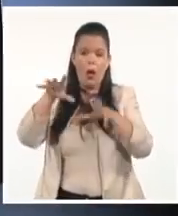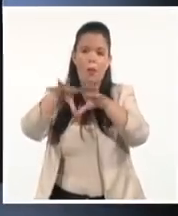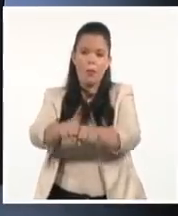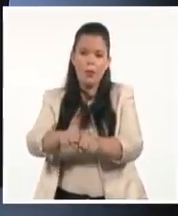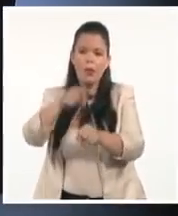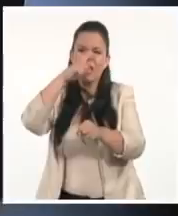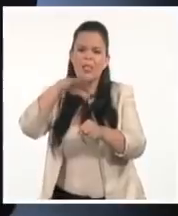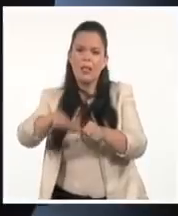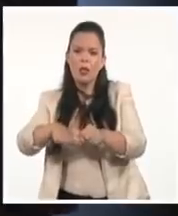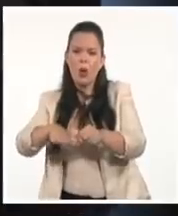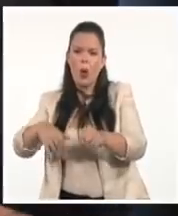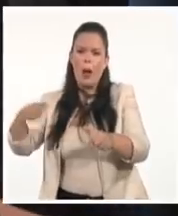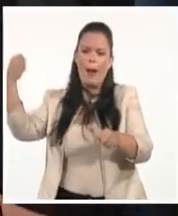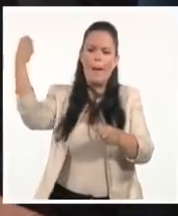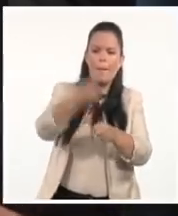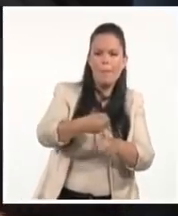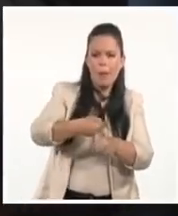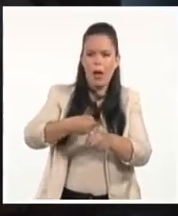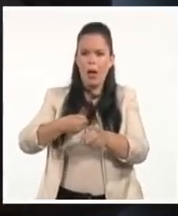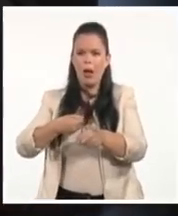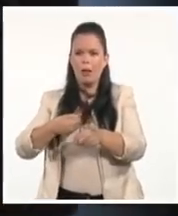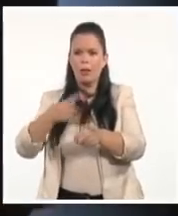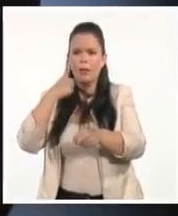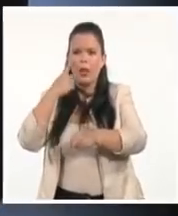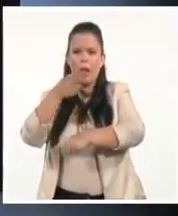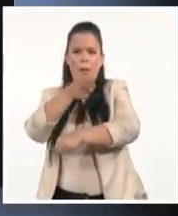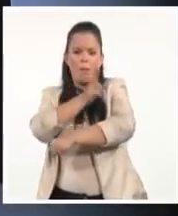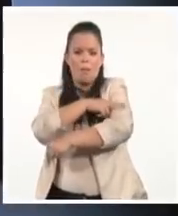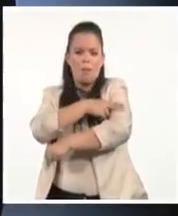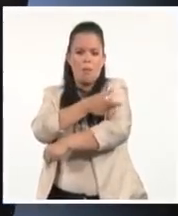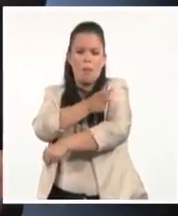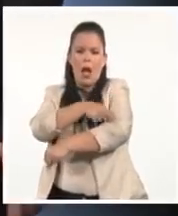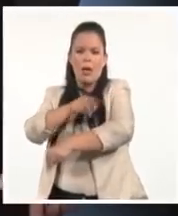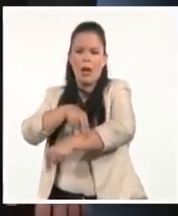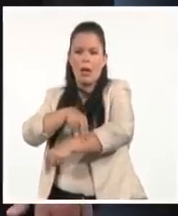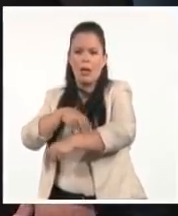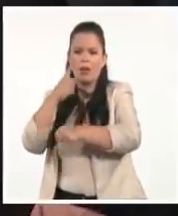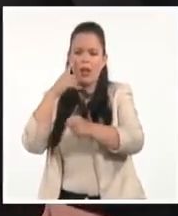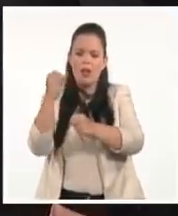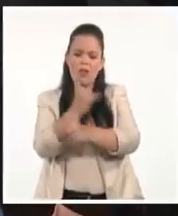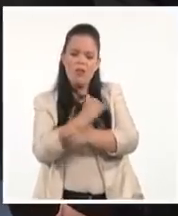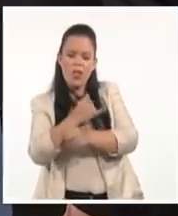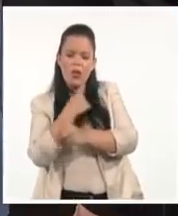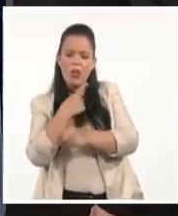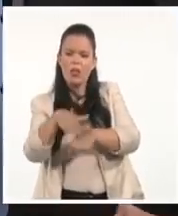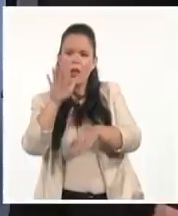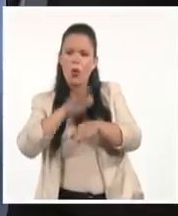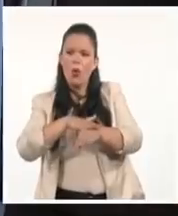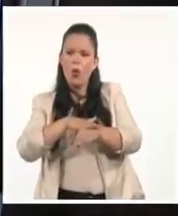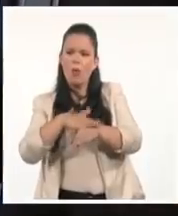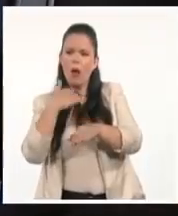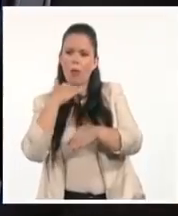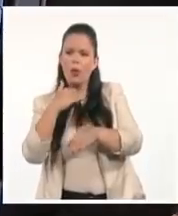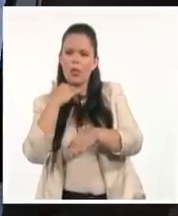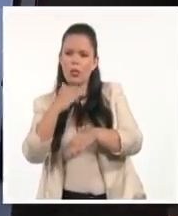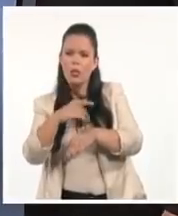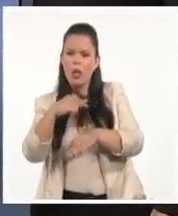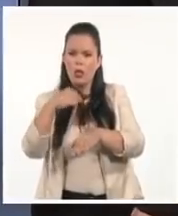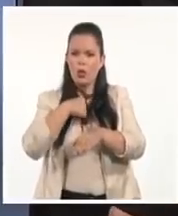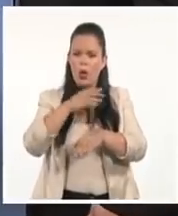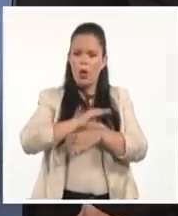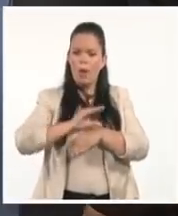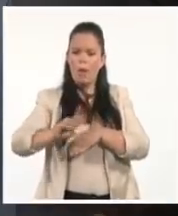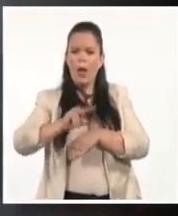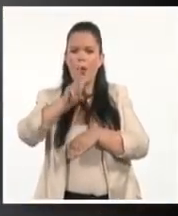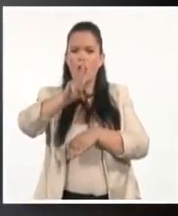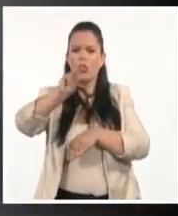marcas y subes un video diciendo que fue un policía, te daré 200. Yo no voy a leer la respuesta de la cubana, pero ustedes